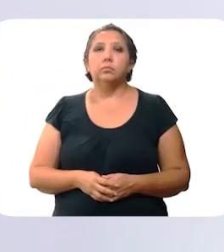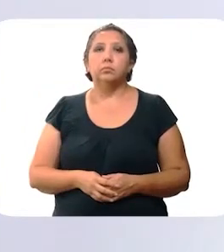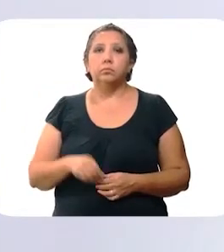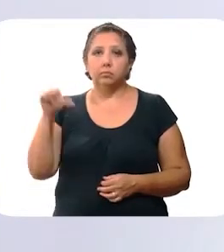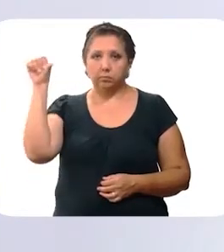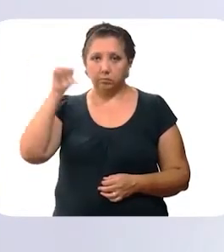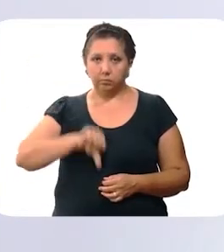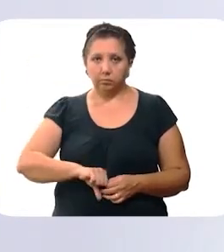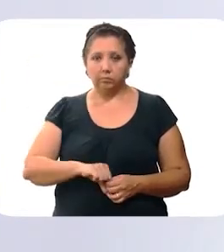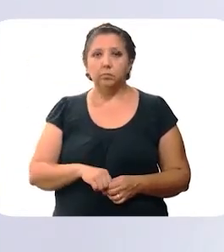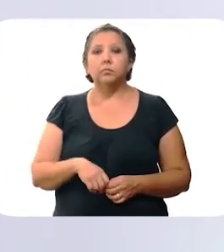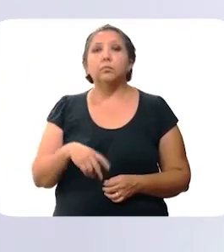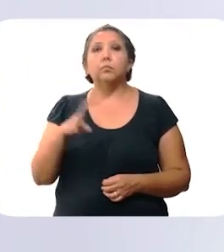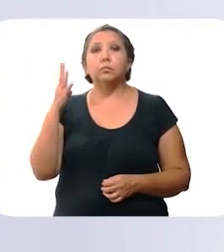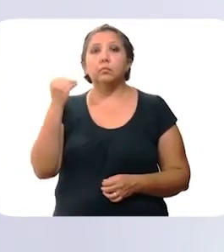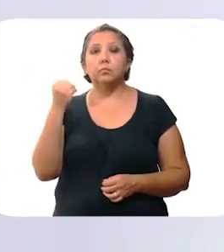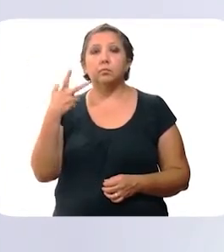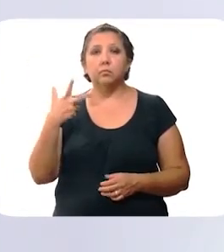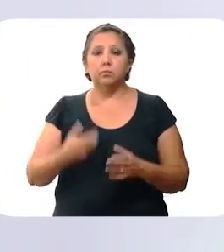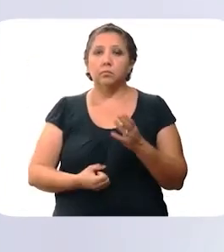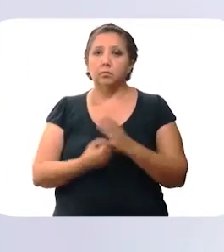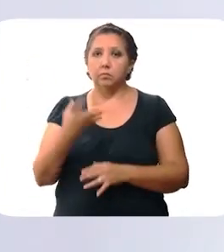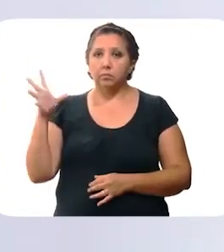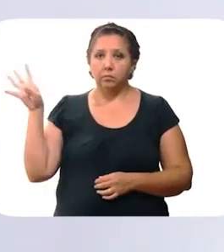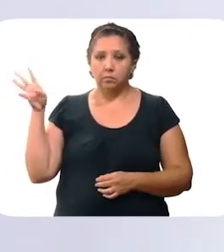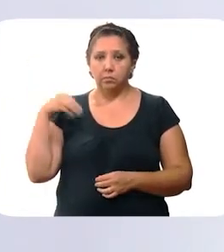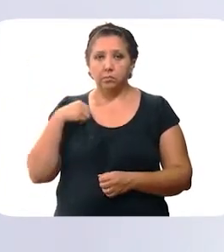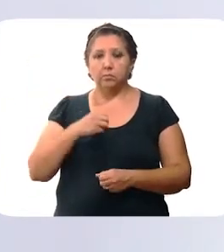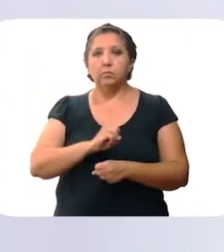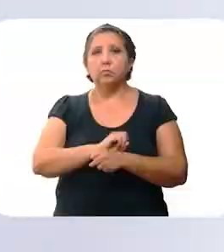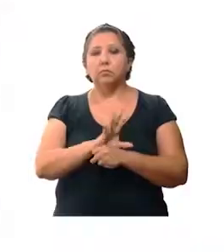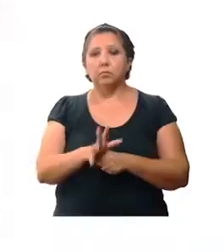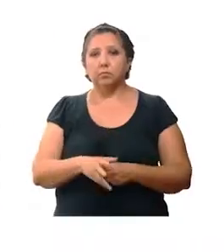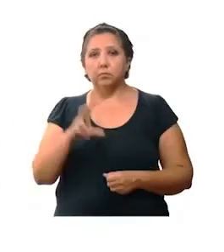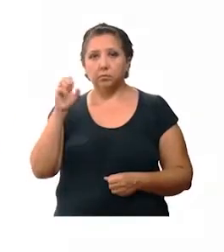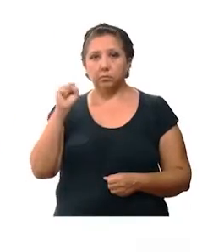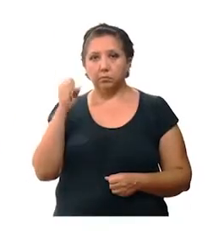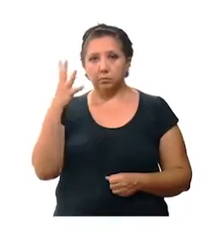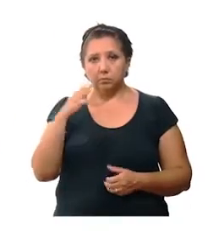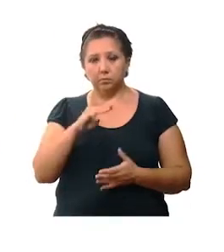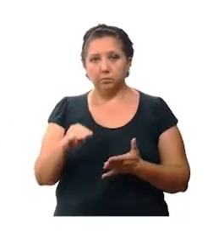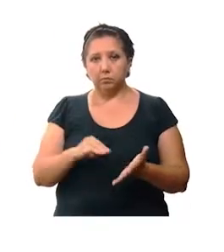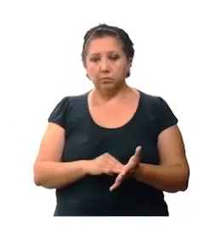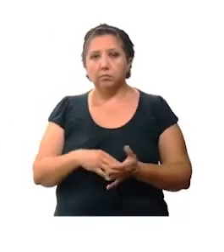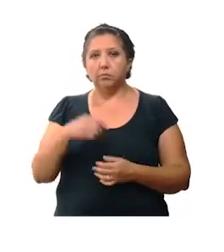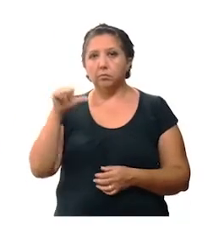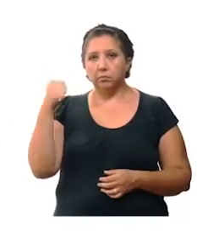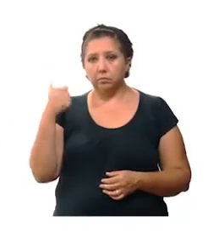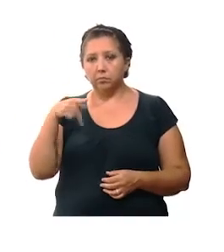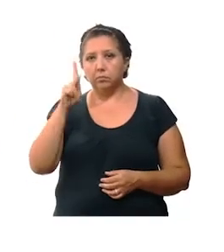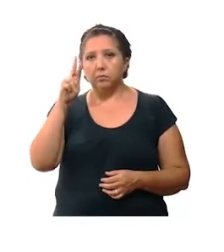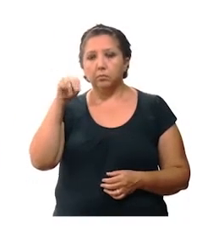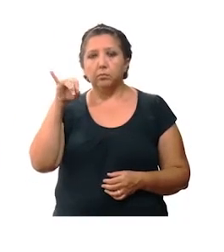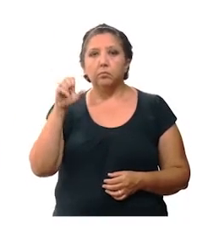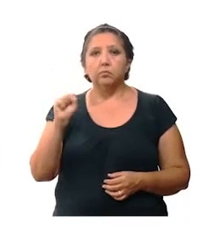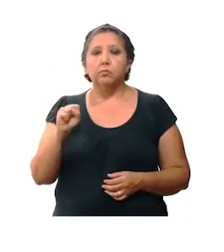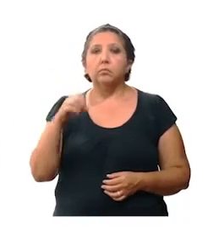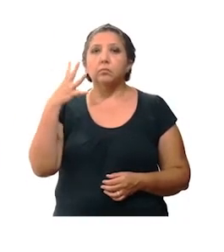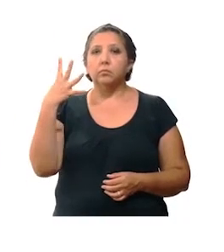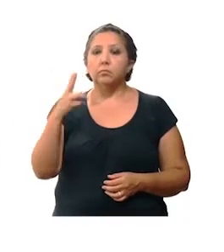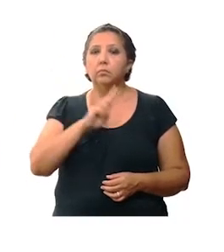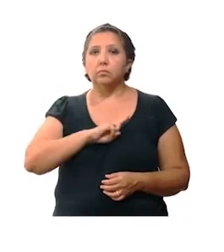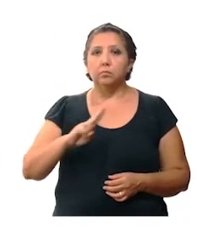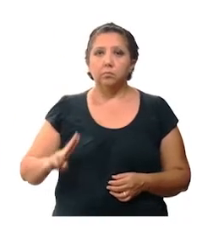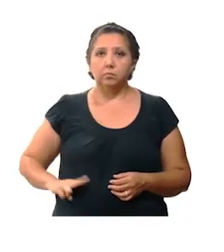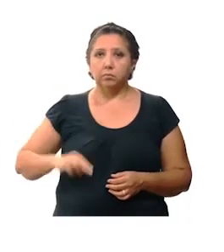Hoy se detectaron 98 nuevos contagios de coronavirus, 64 en Mérida, 11 en Canacín, 4